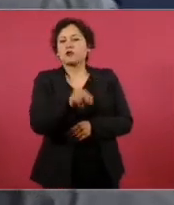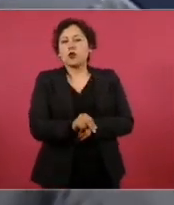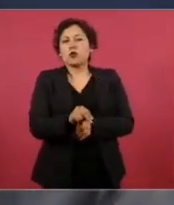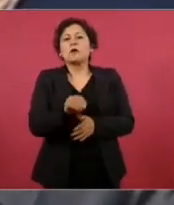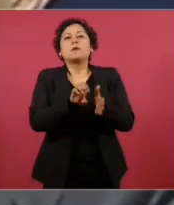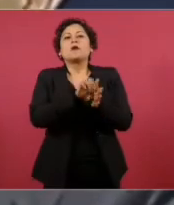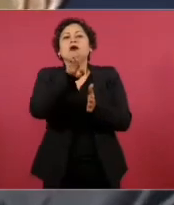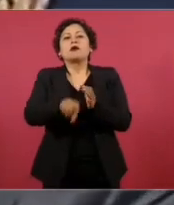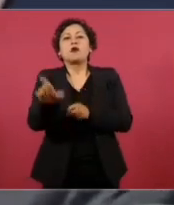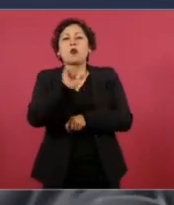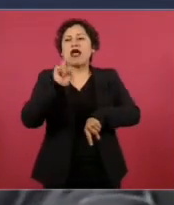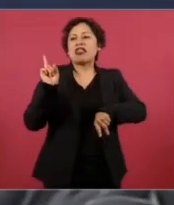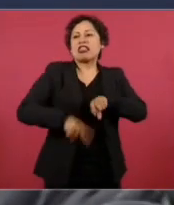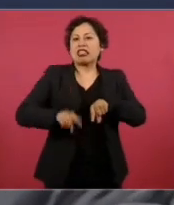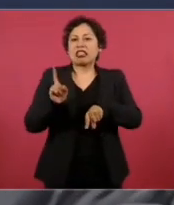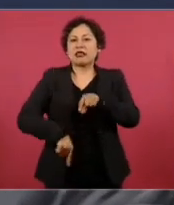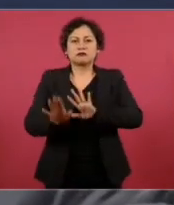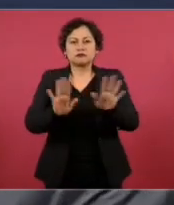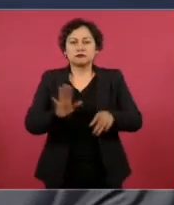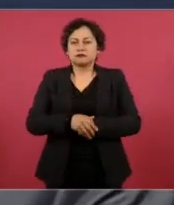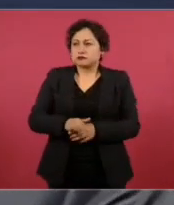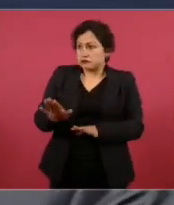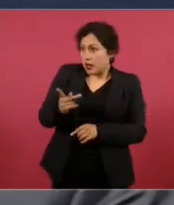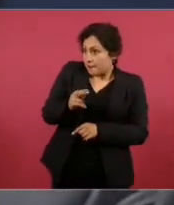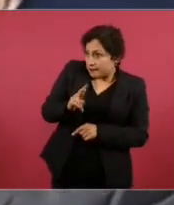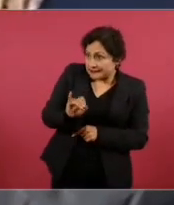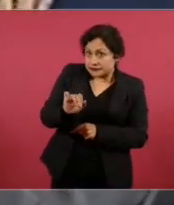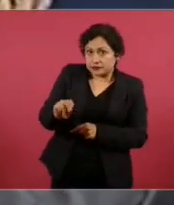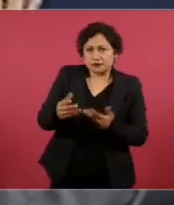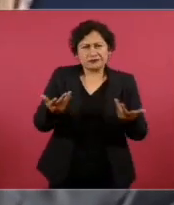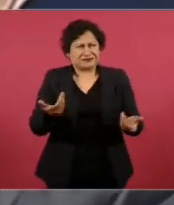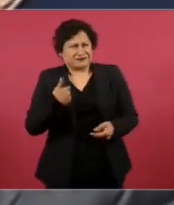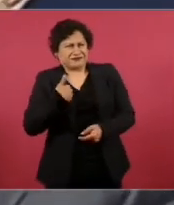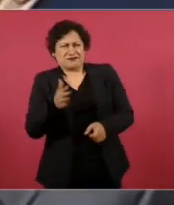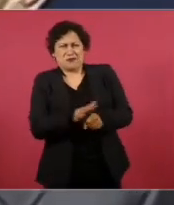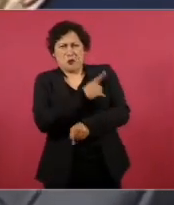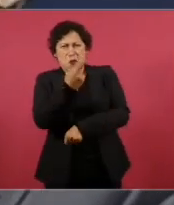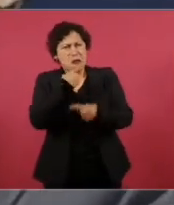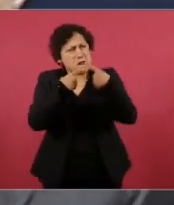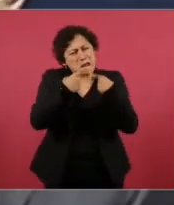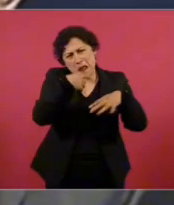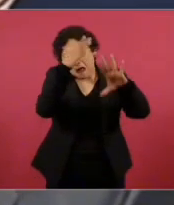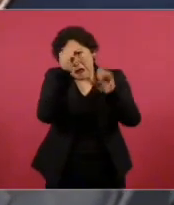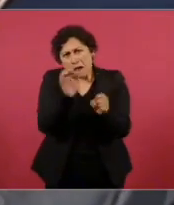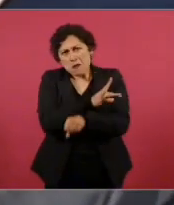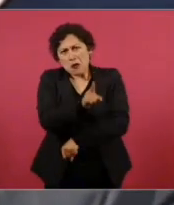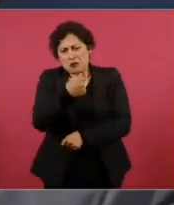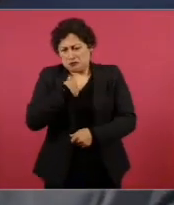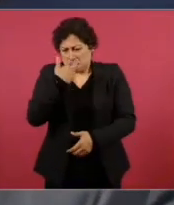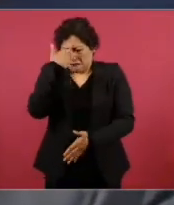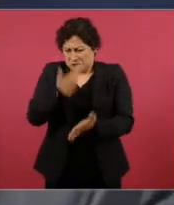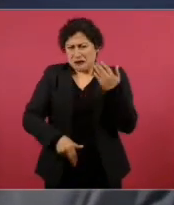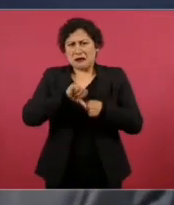dejan trozos de dignidad. Y no puedes negociar con el PRI sin comprometer principios. ¿por qué? Porque voy a negociar, sino sencillamente yo no soy responsable, no